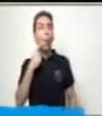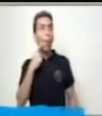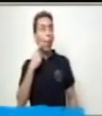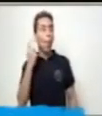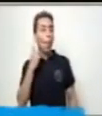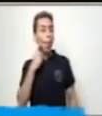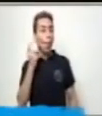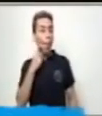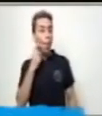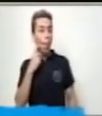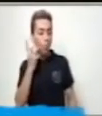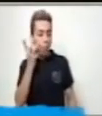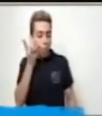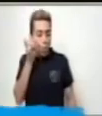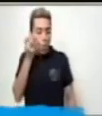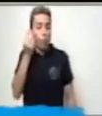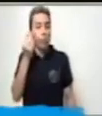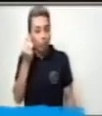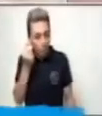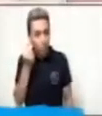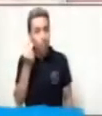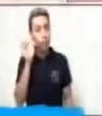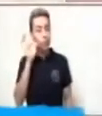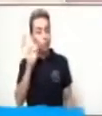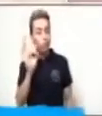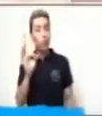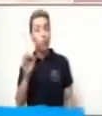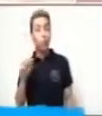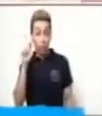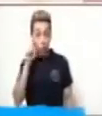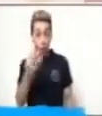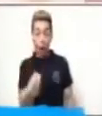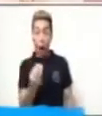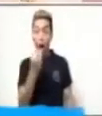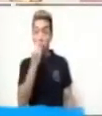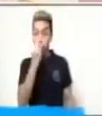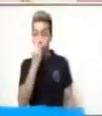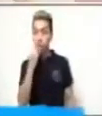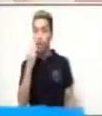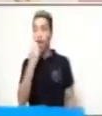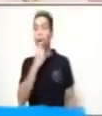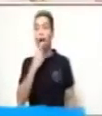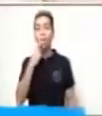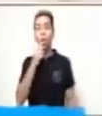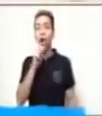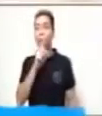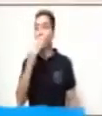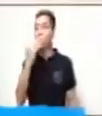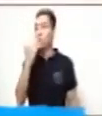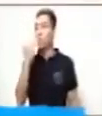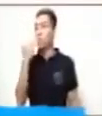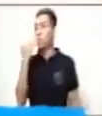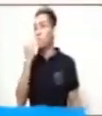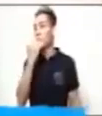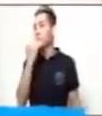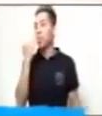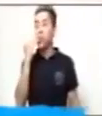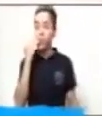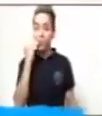Cuando me comas, tu boca pintarás. Observa nuevamente qué